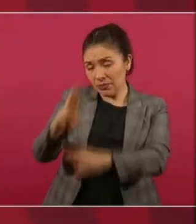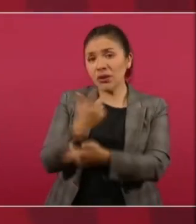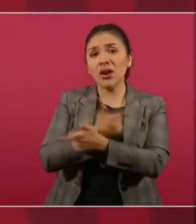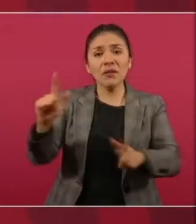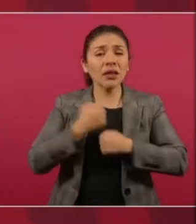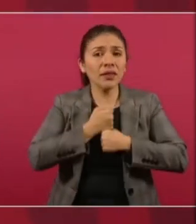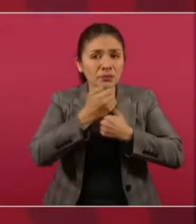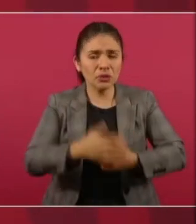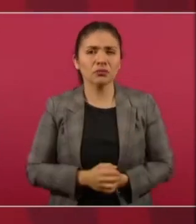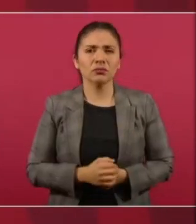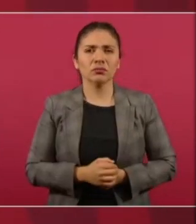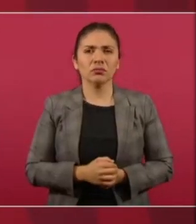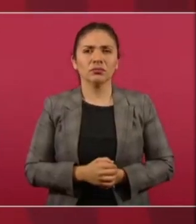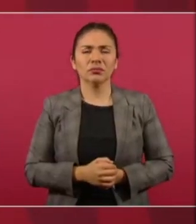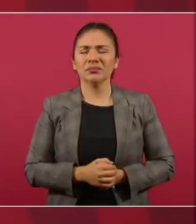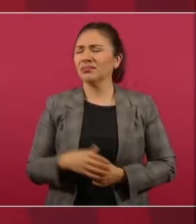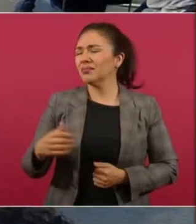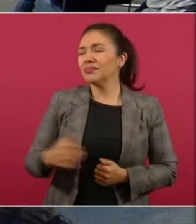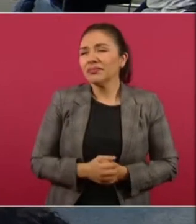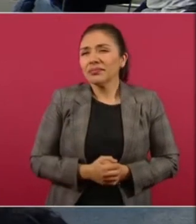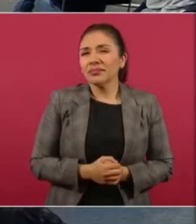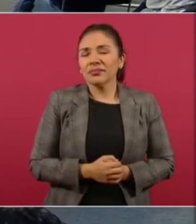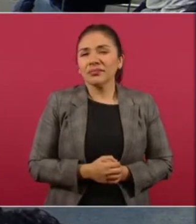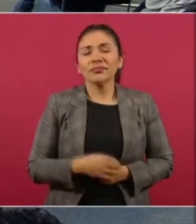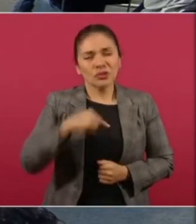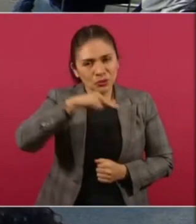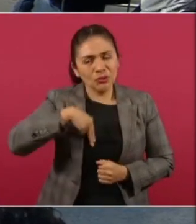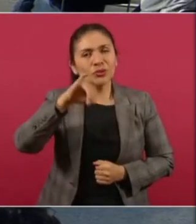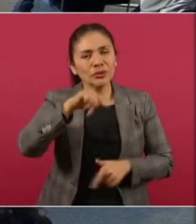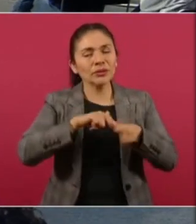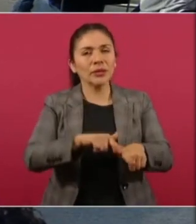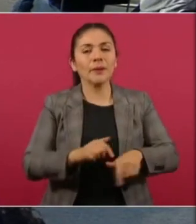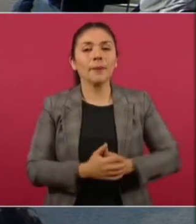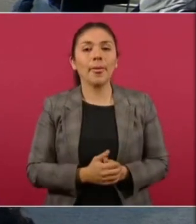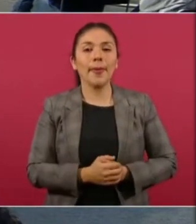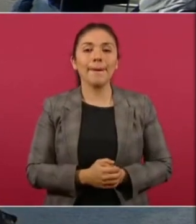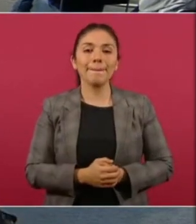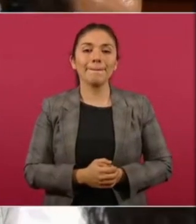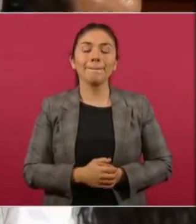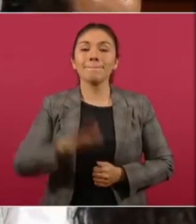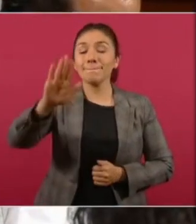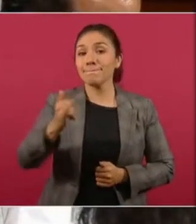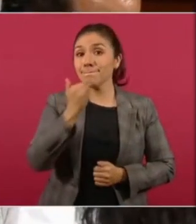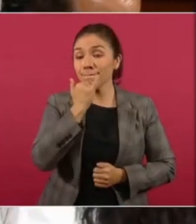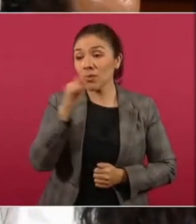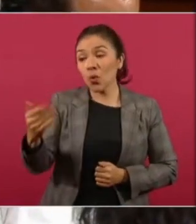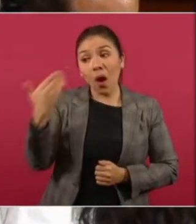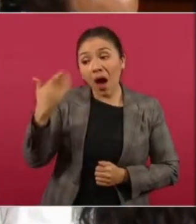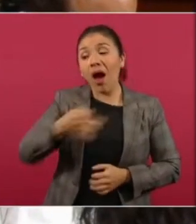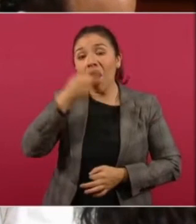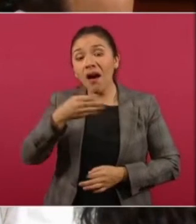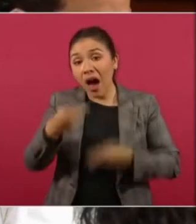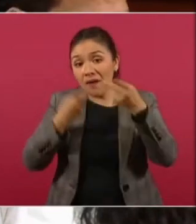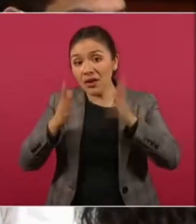Y nosotros vamos a seguir... palero. Vamos a seguir... No, disculpa, pero tú tienes un momento y yo no me meto contigo.